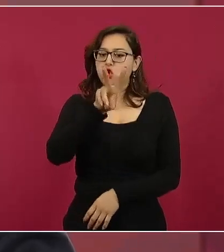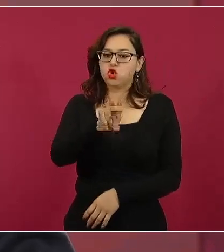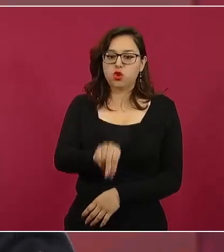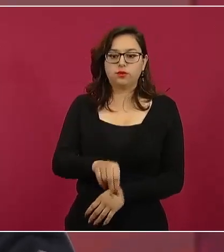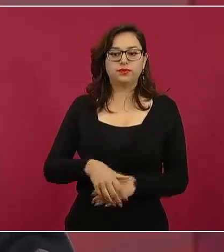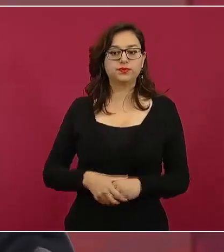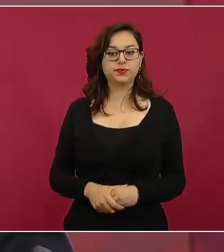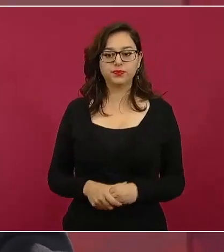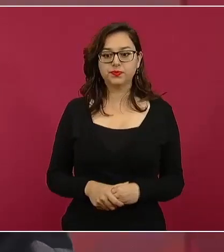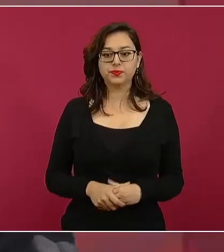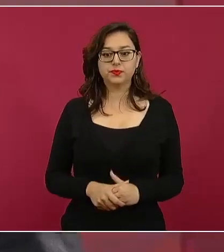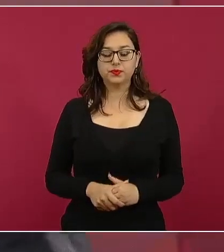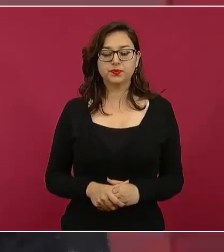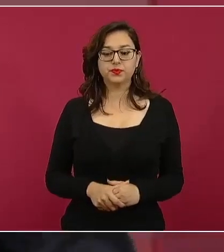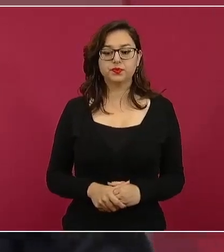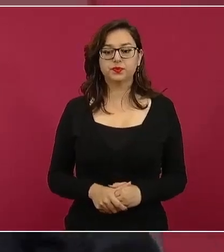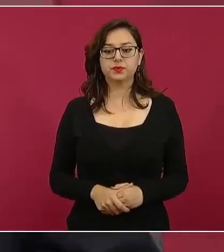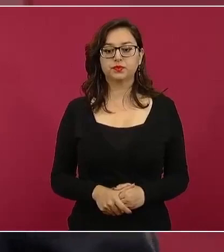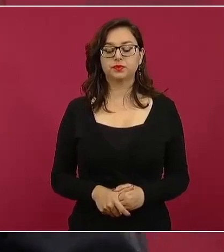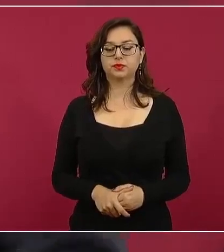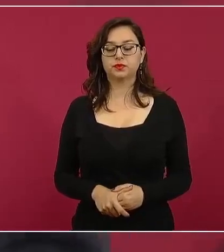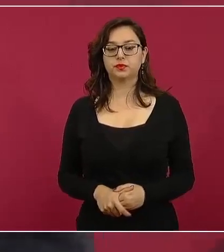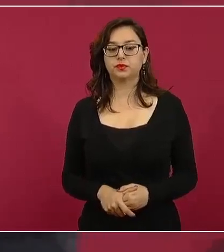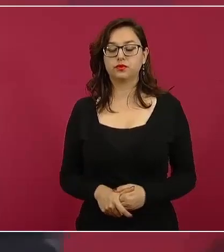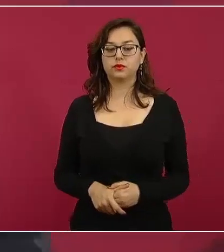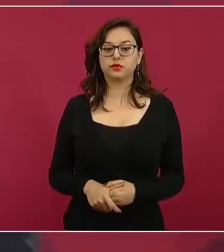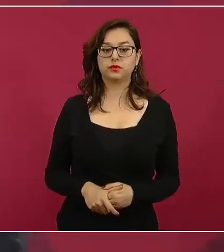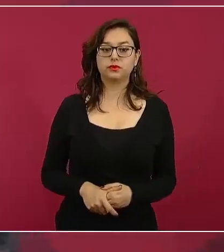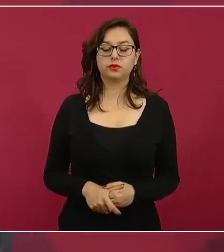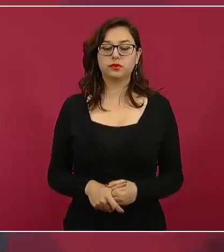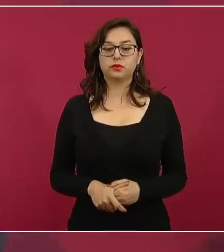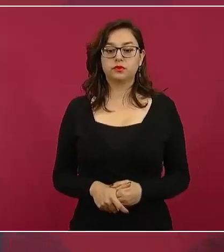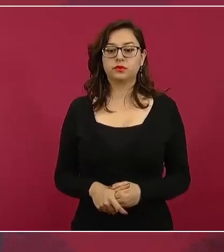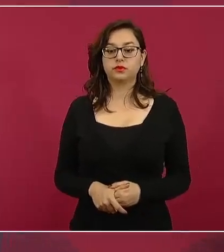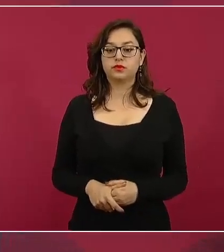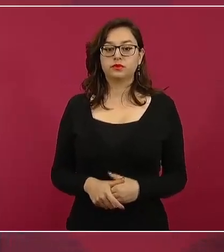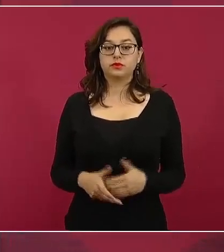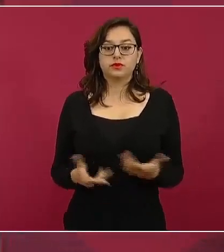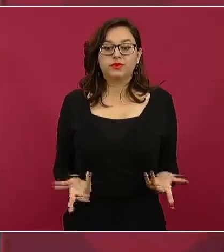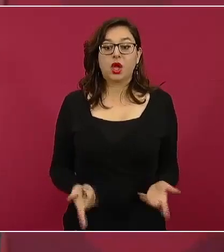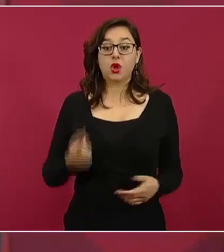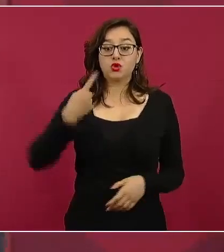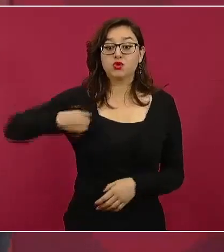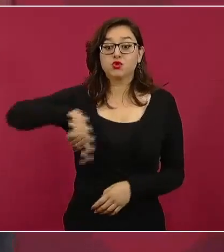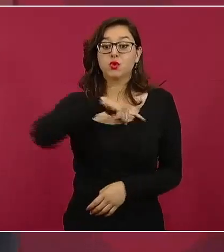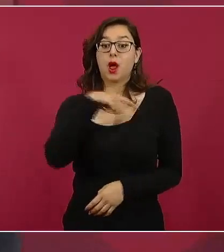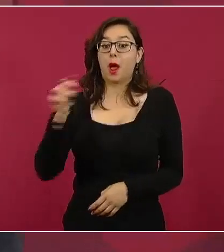caer en un protagonismo